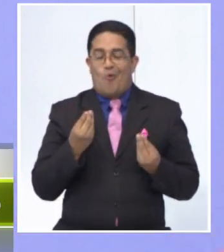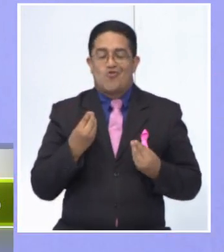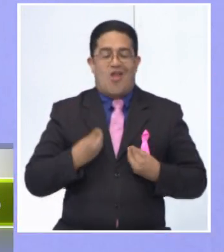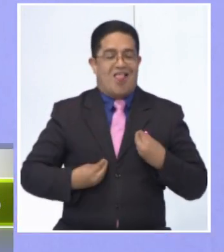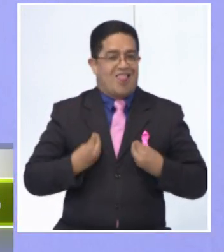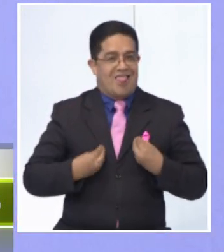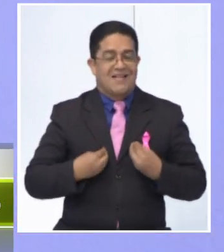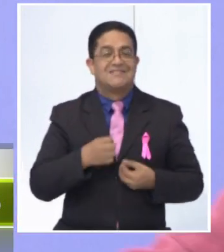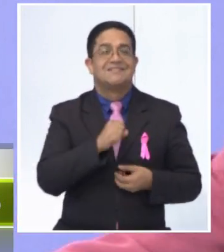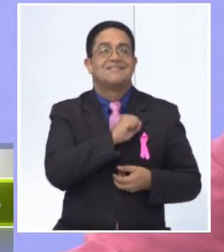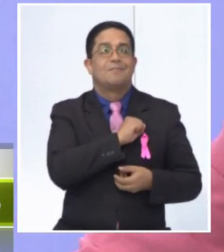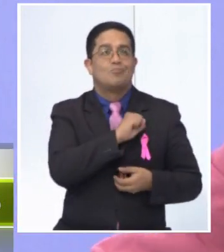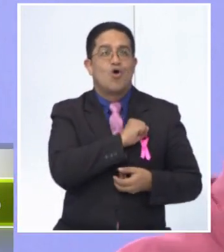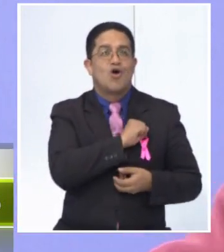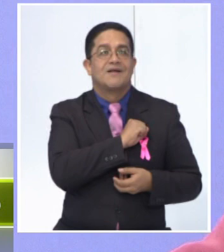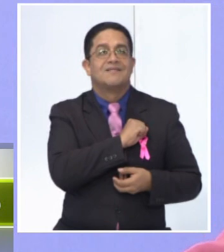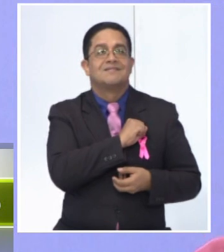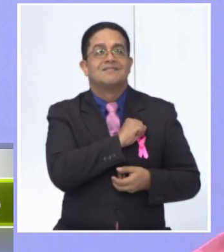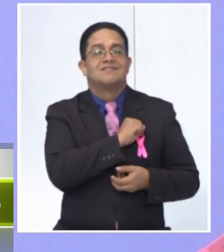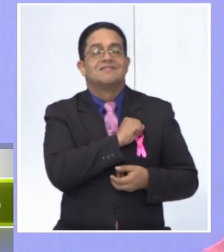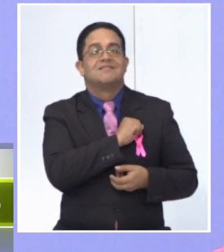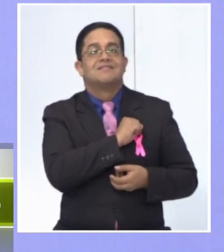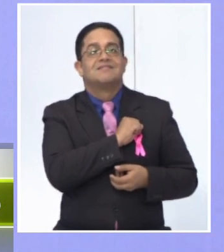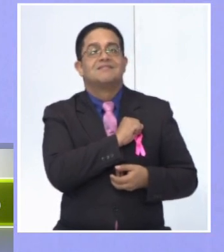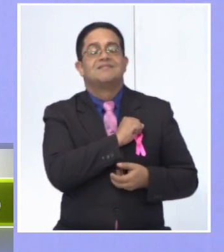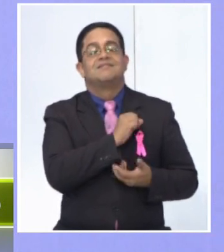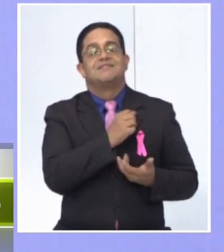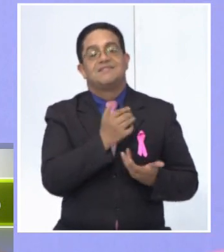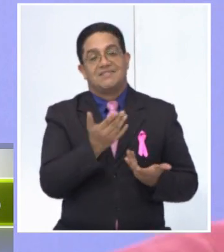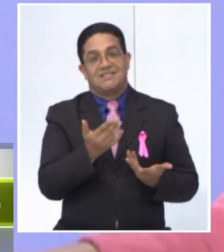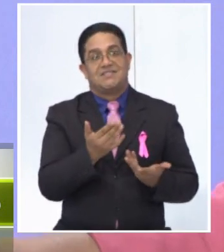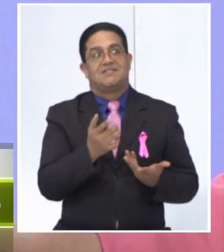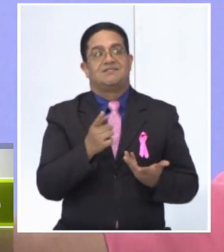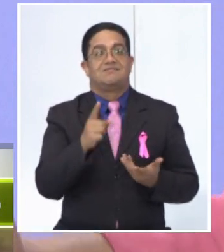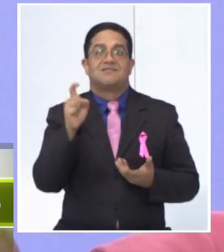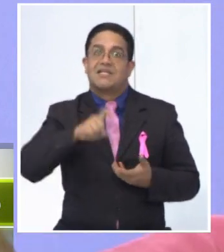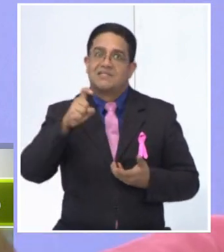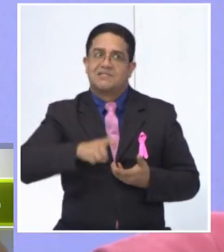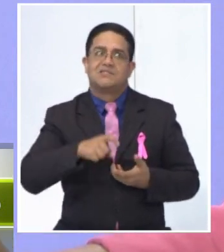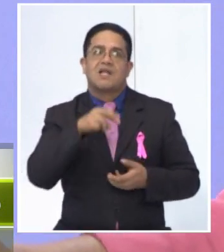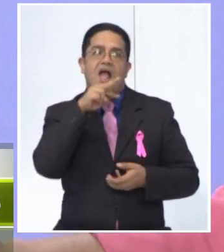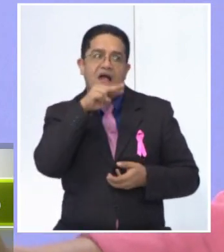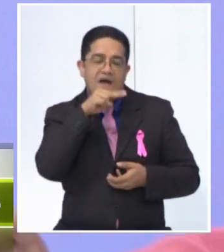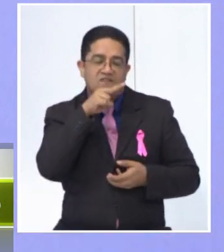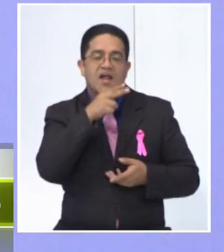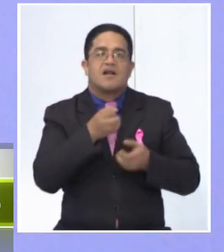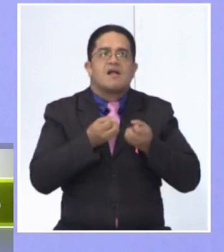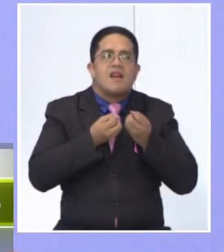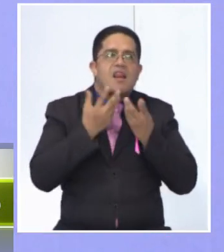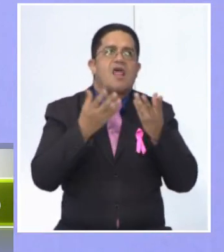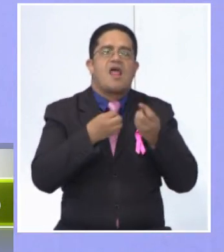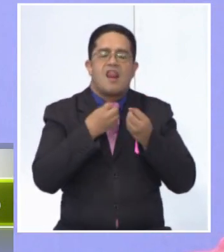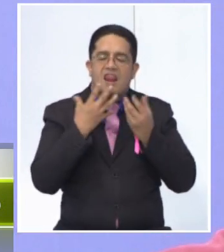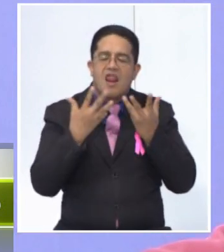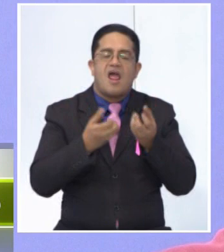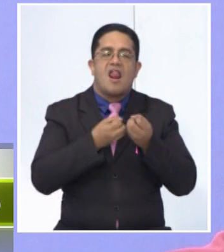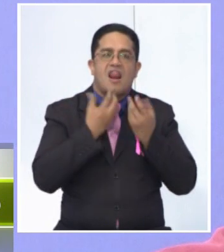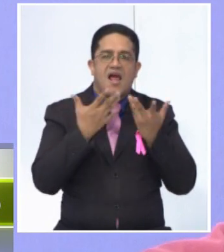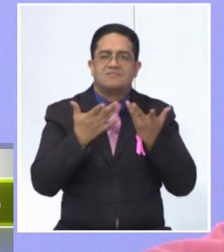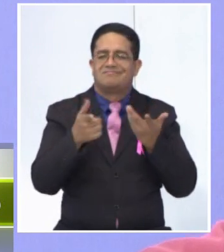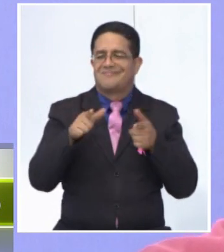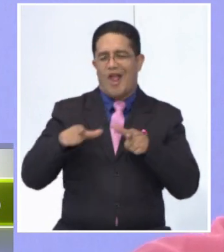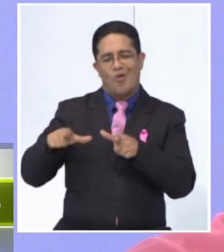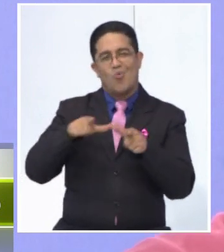tú mismo lo comentaste, muchos temores y el poder desahogarse con una persona con total franqueza, en un ambiente